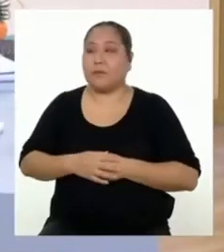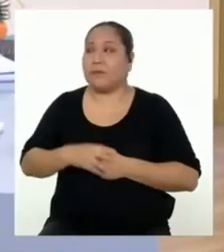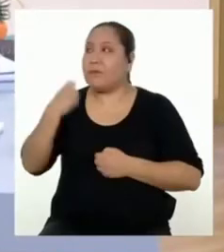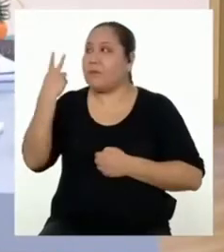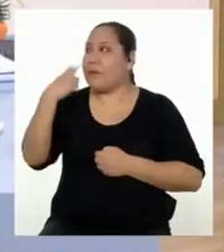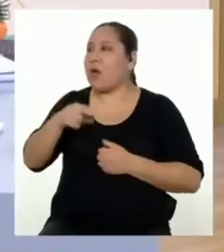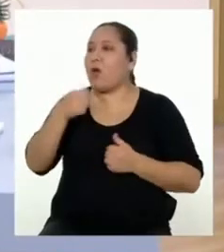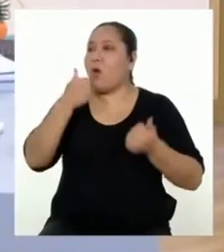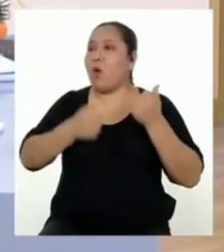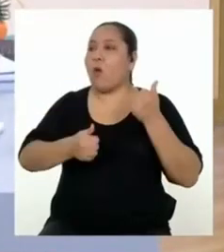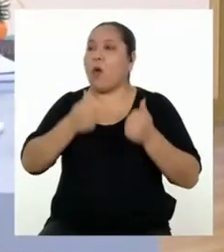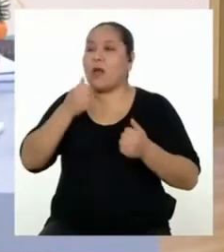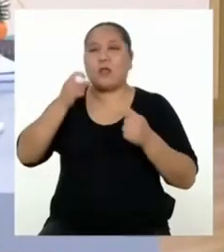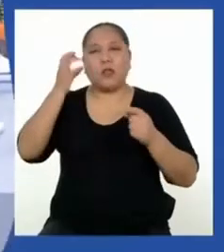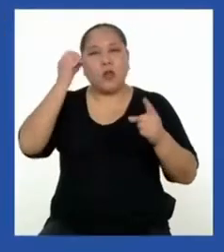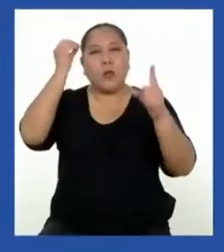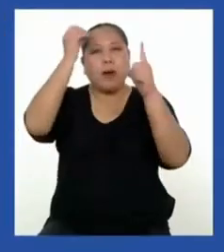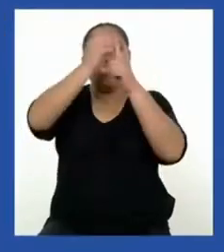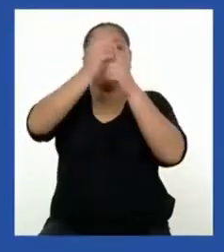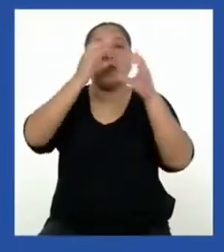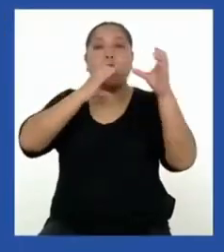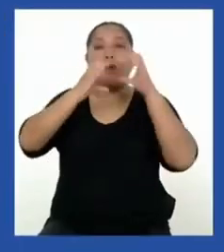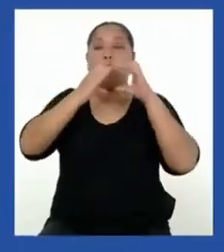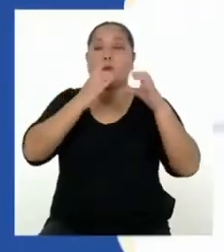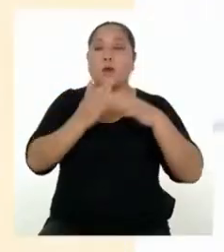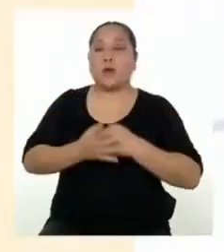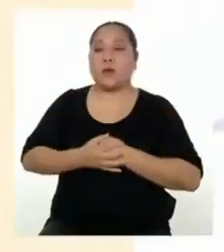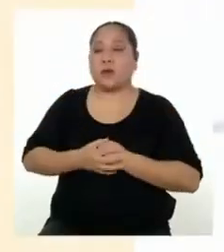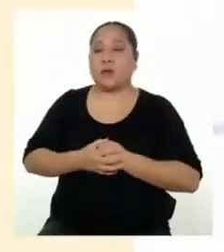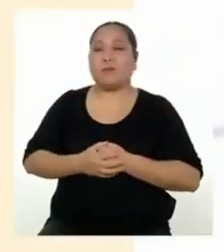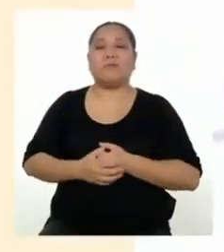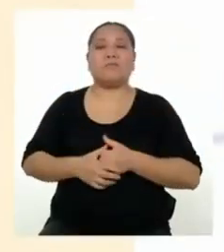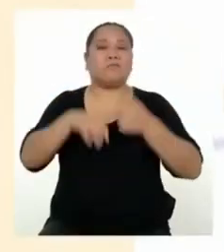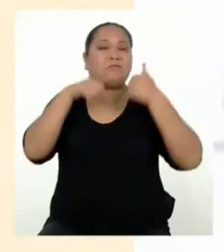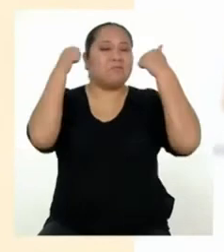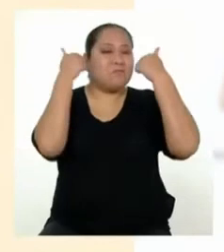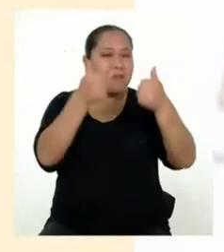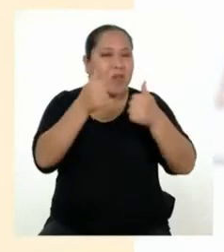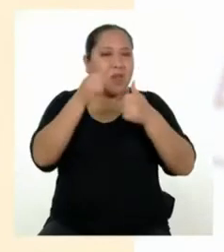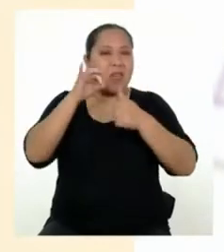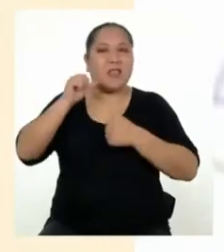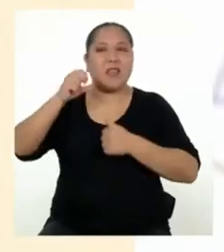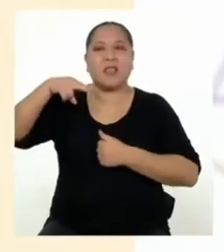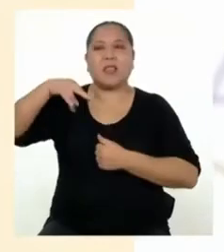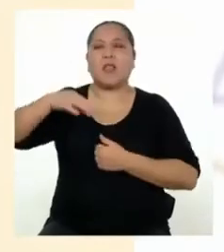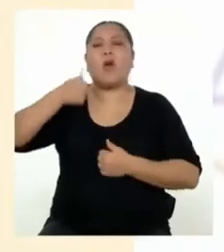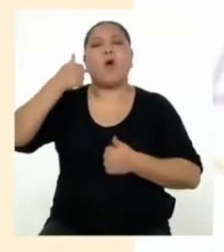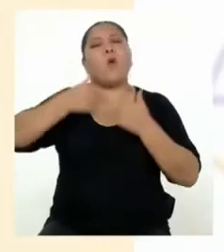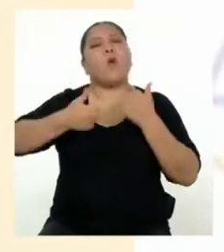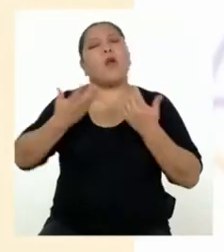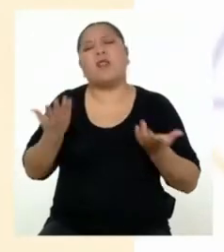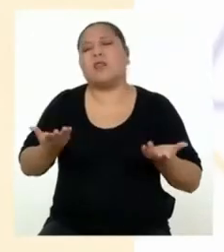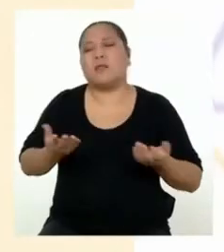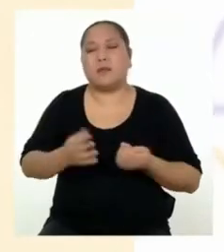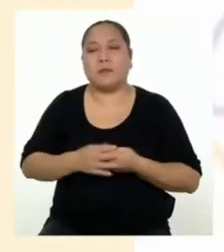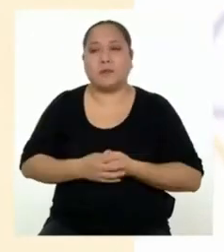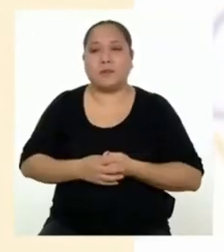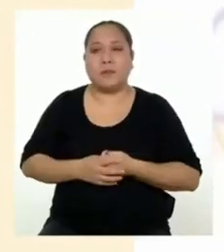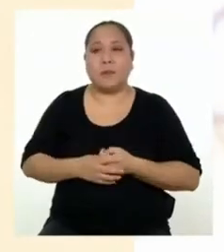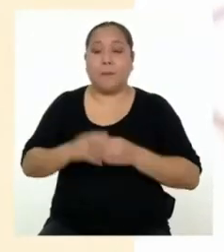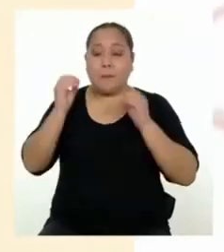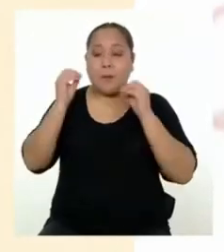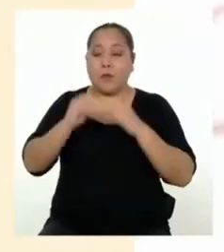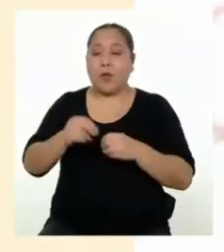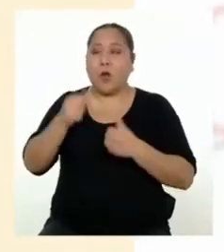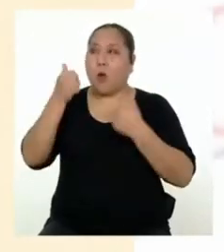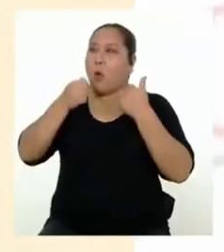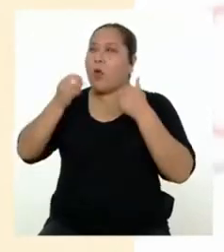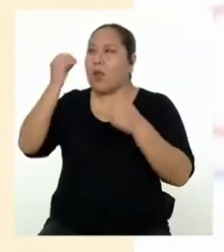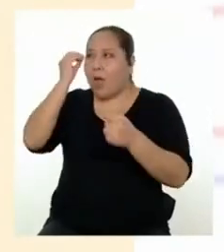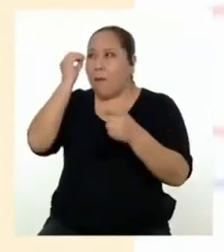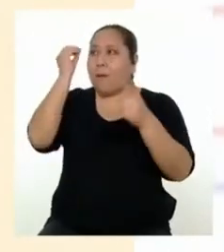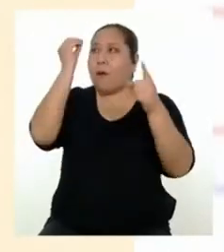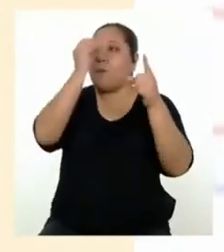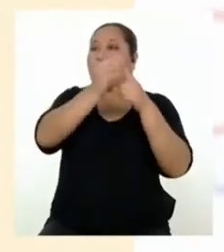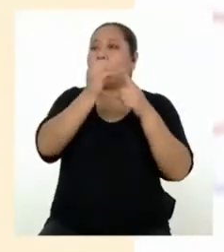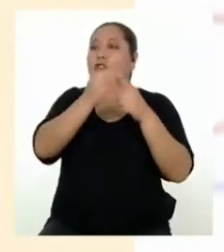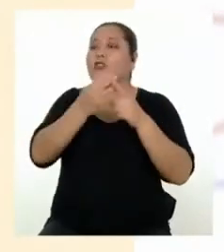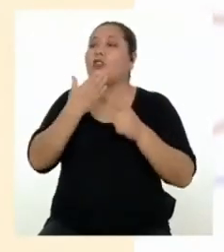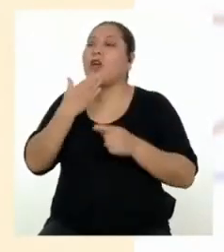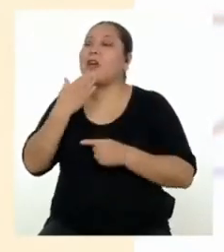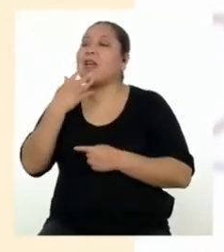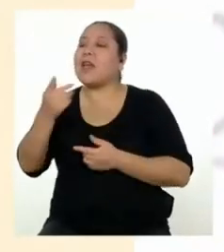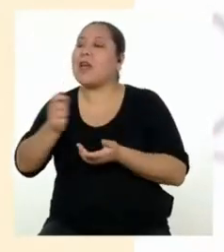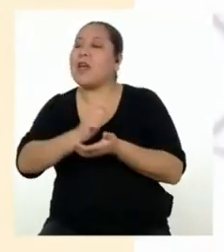Determinar nuestra situación comunicativa. Bien, Yanira. ¿Y en qué consiste eso? En plantear nuestro propósito,